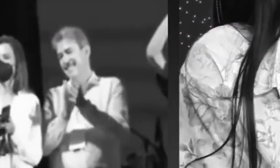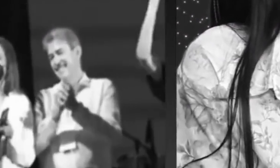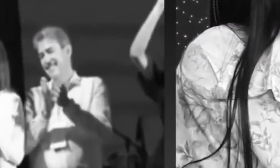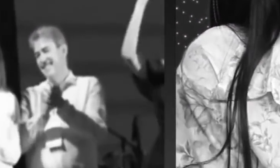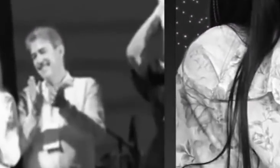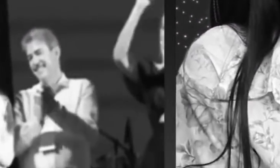la Gracias.